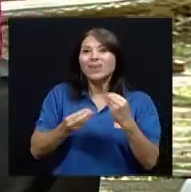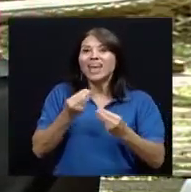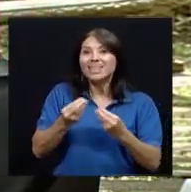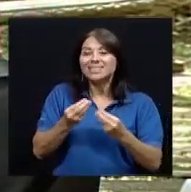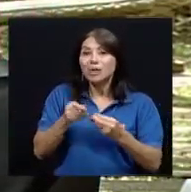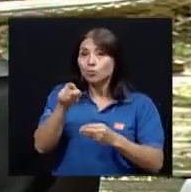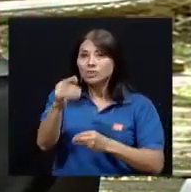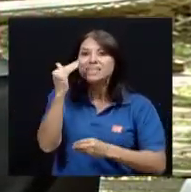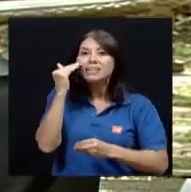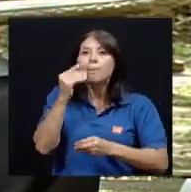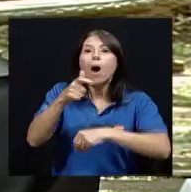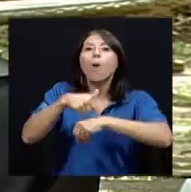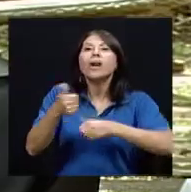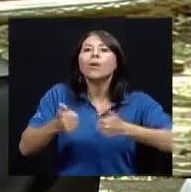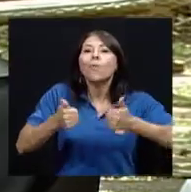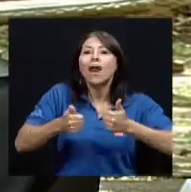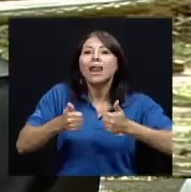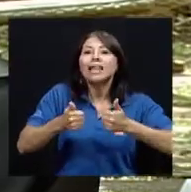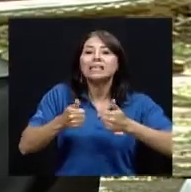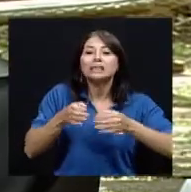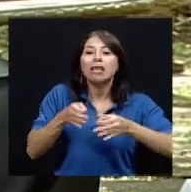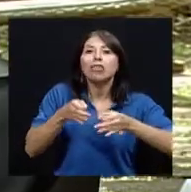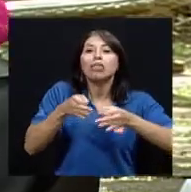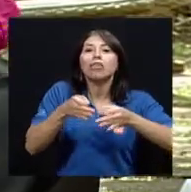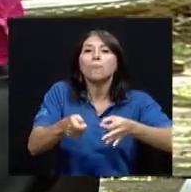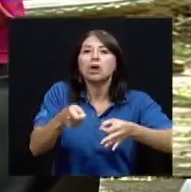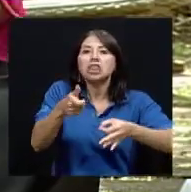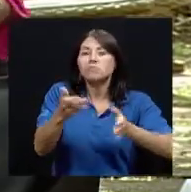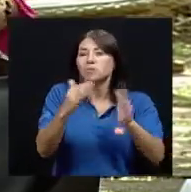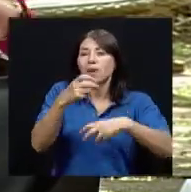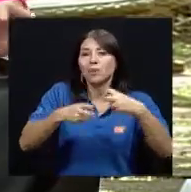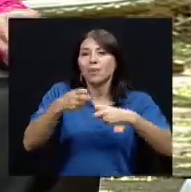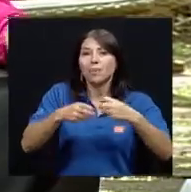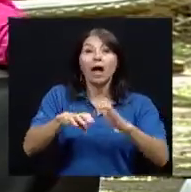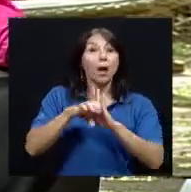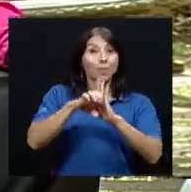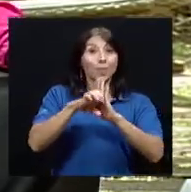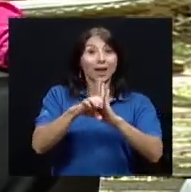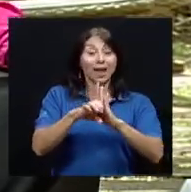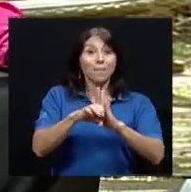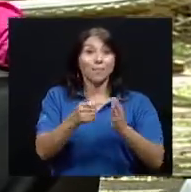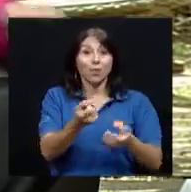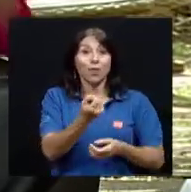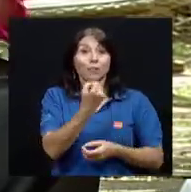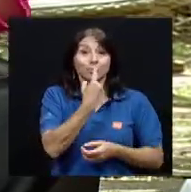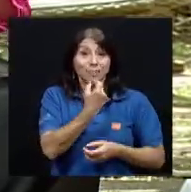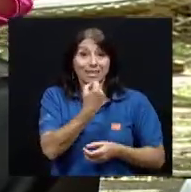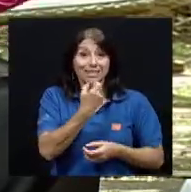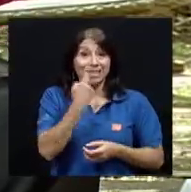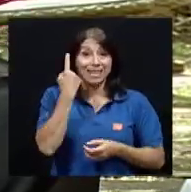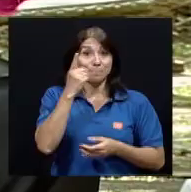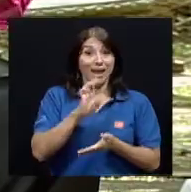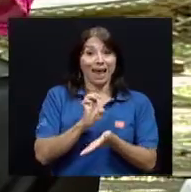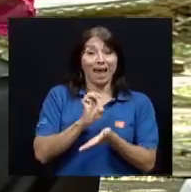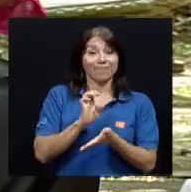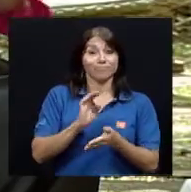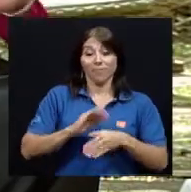corre esa media horita no haya mayor problema les pongo un ejemplo clarísimo los anticonceptivos hormonales los orales